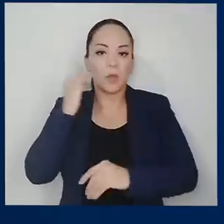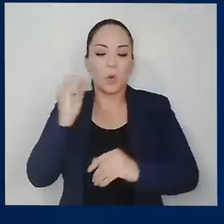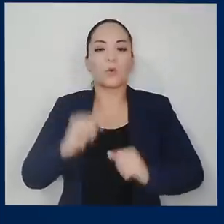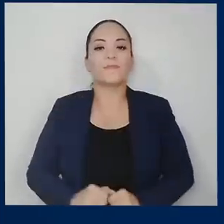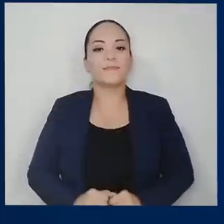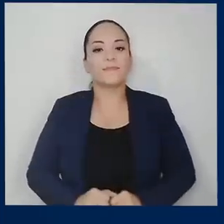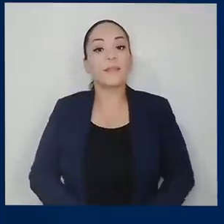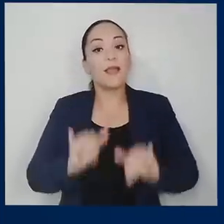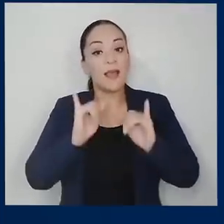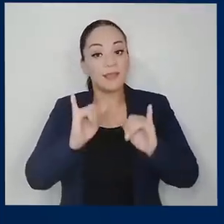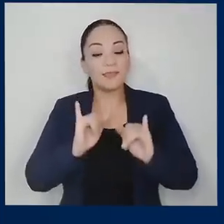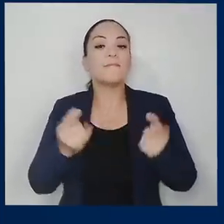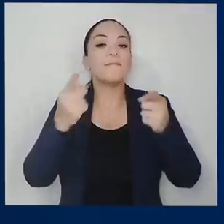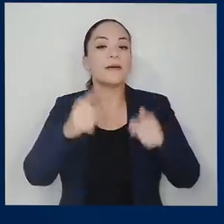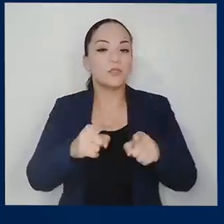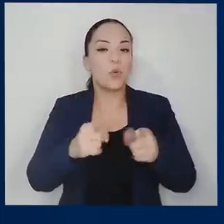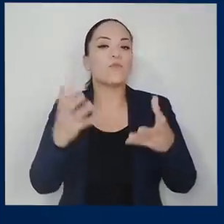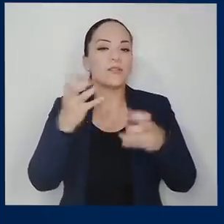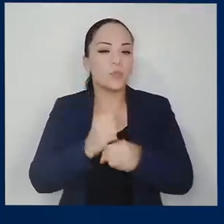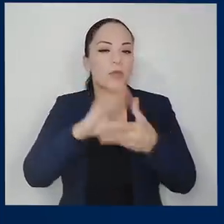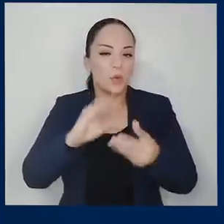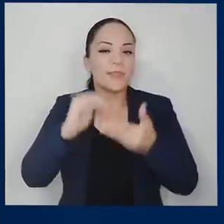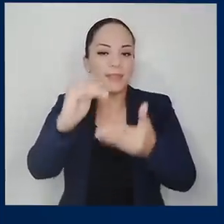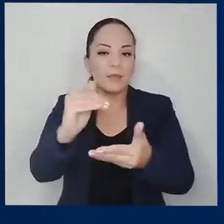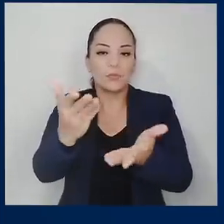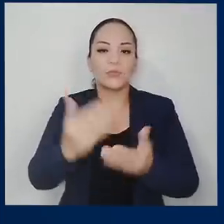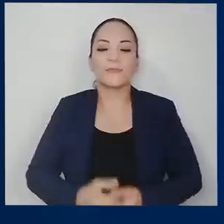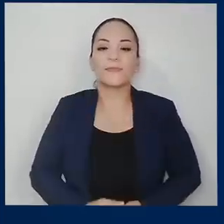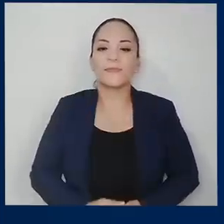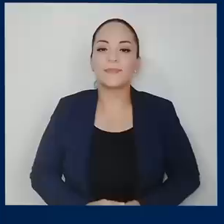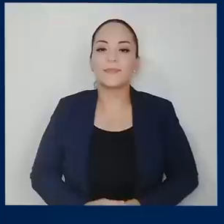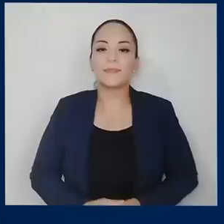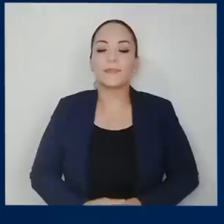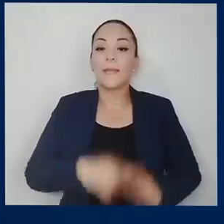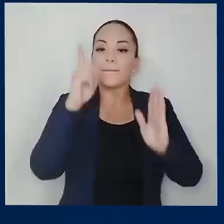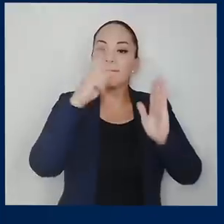En resumen, así fue que pasaron las cosas. Les contamos.